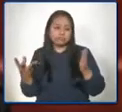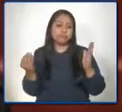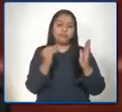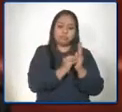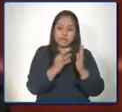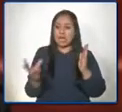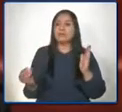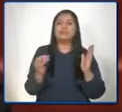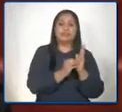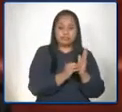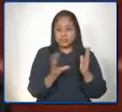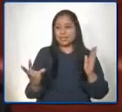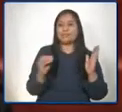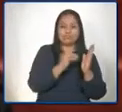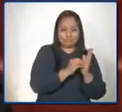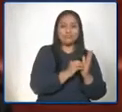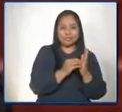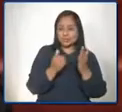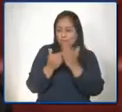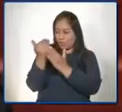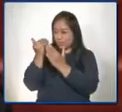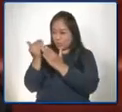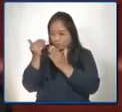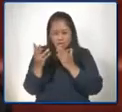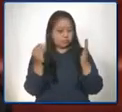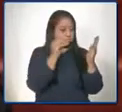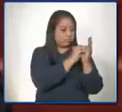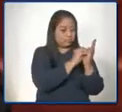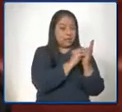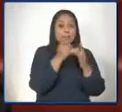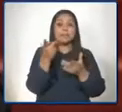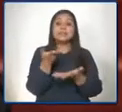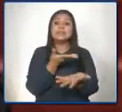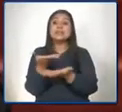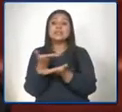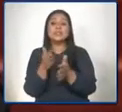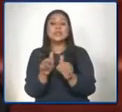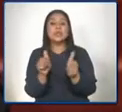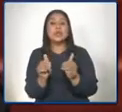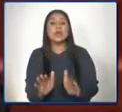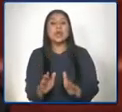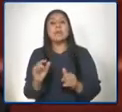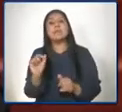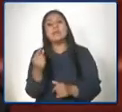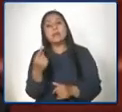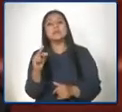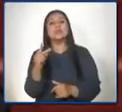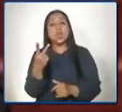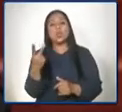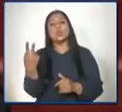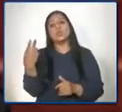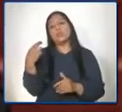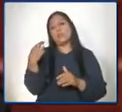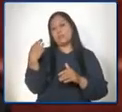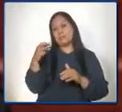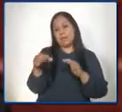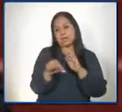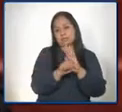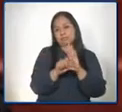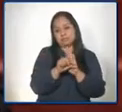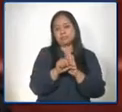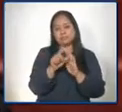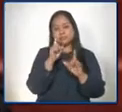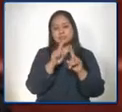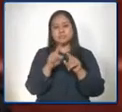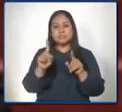a los niños, principalmente de los primeros grados. Vamos, como ustedes ya lo pudieron notar, para el siguiente año con